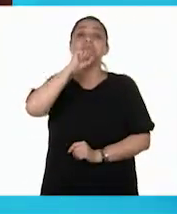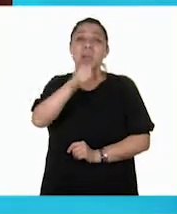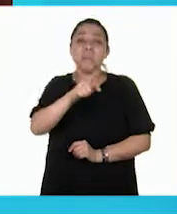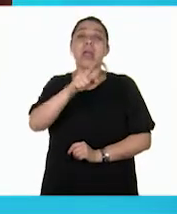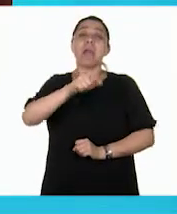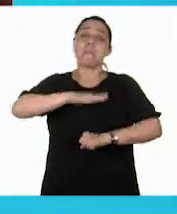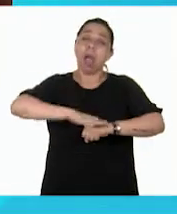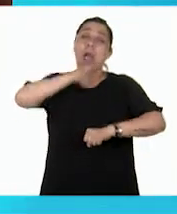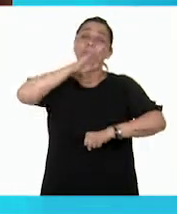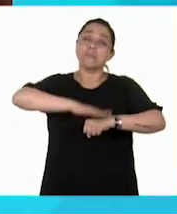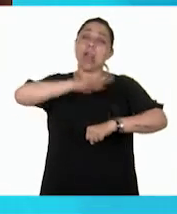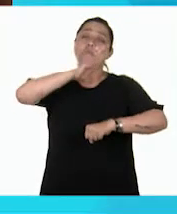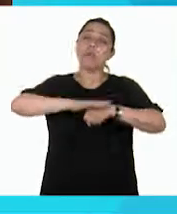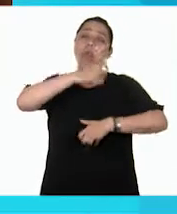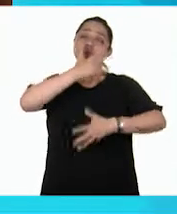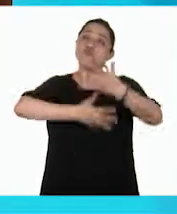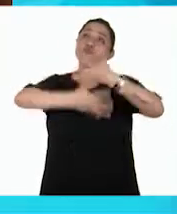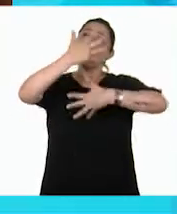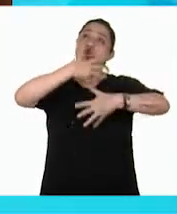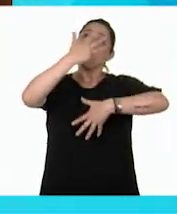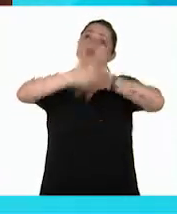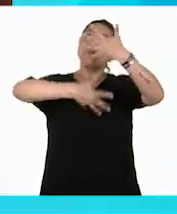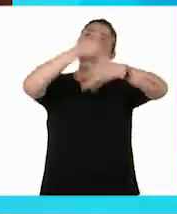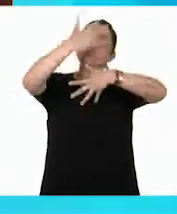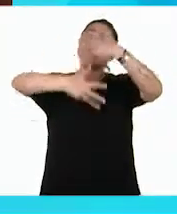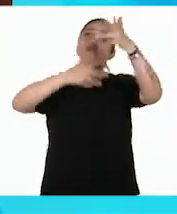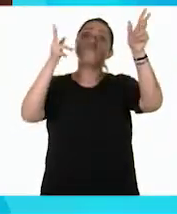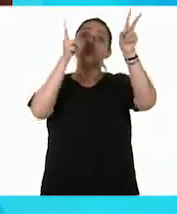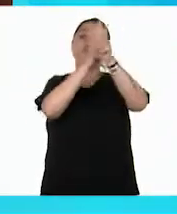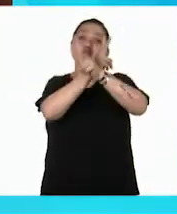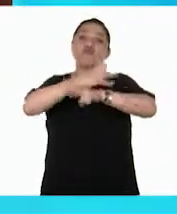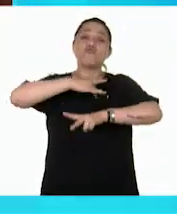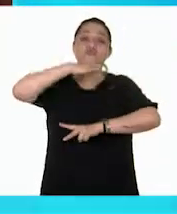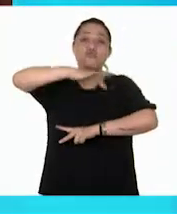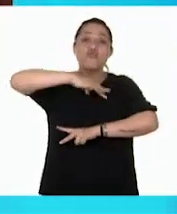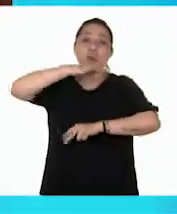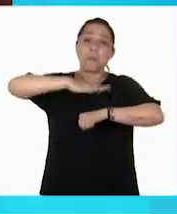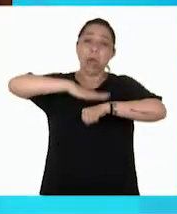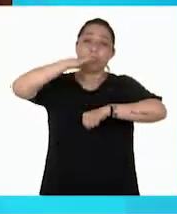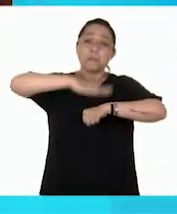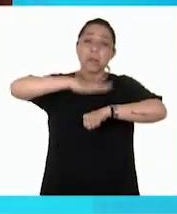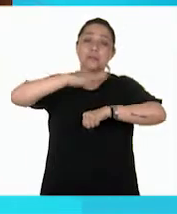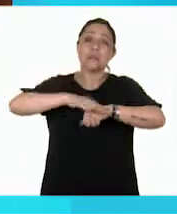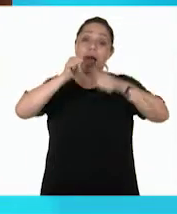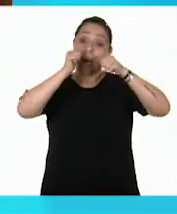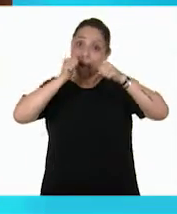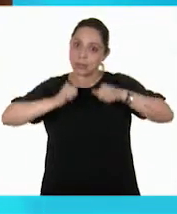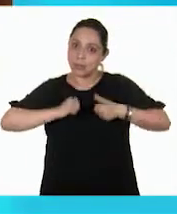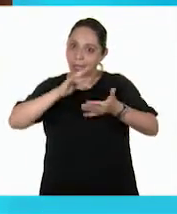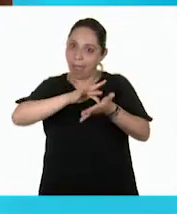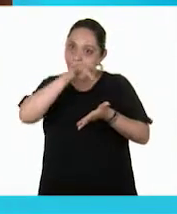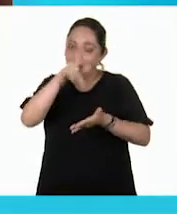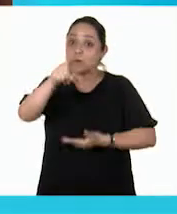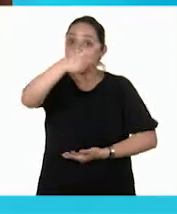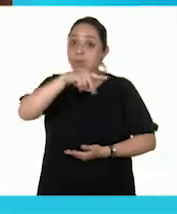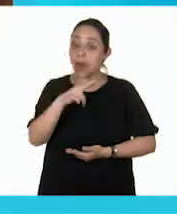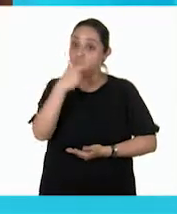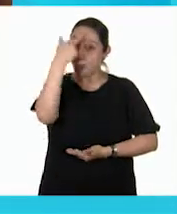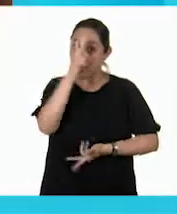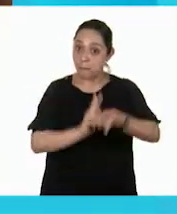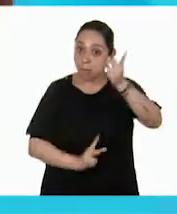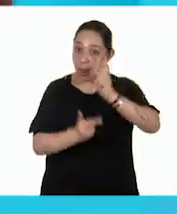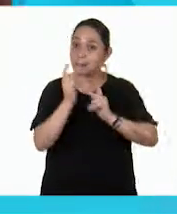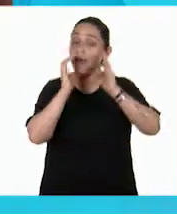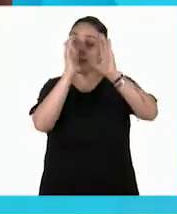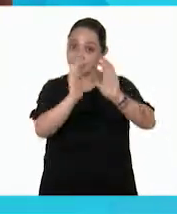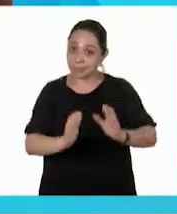contaminación del aire. Muchas gracias por escucharme y recuerden el cuidado de las plantas.